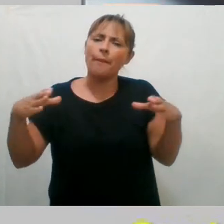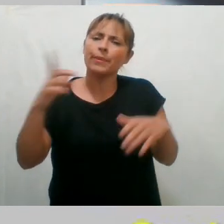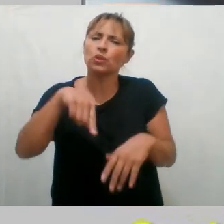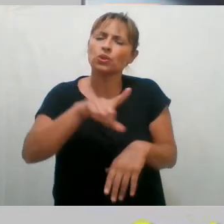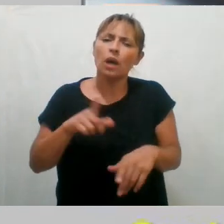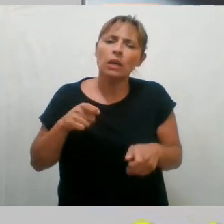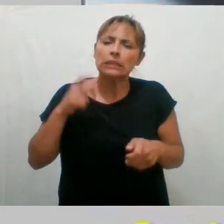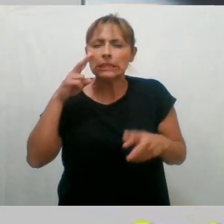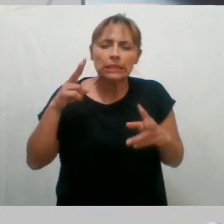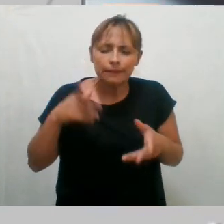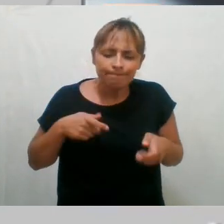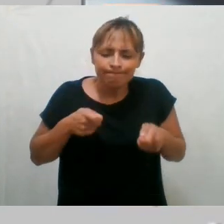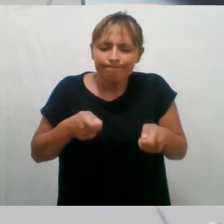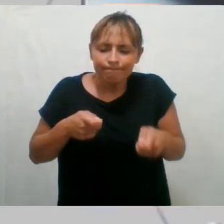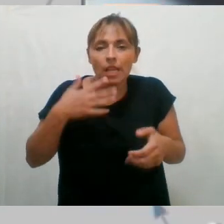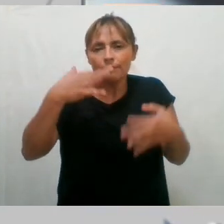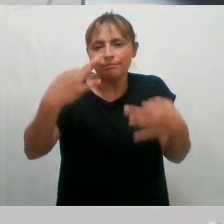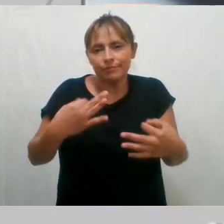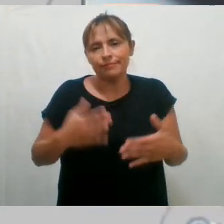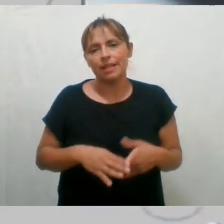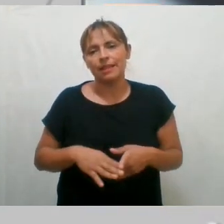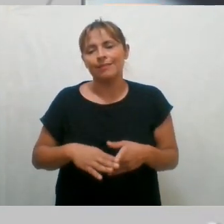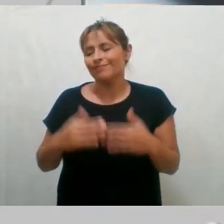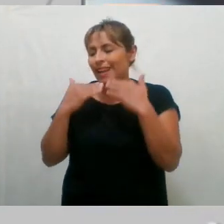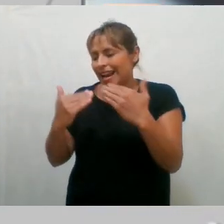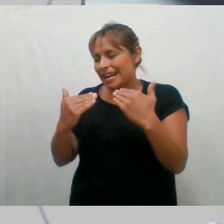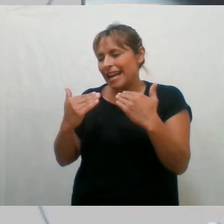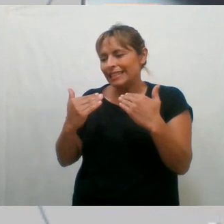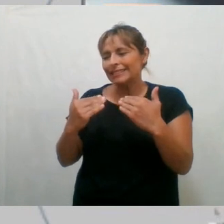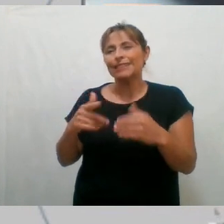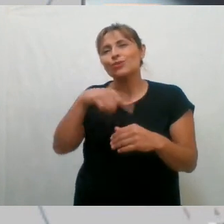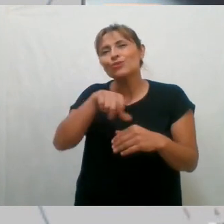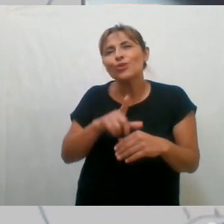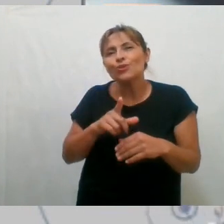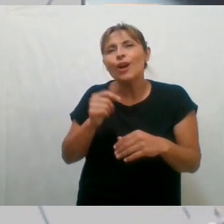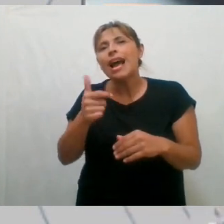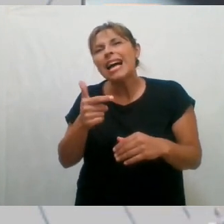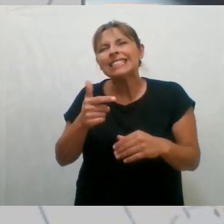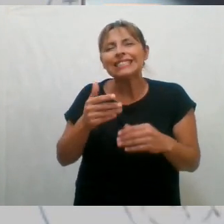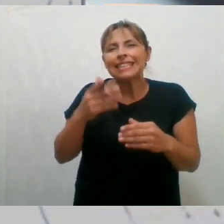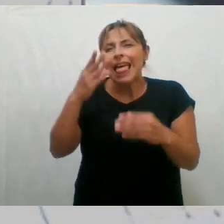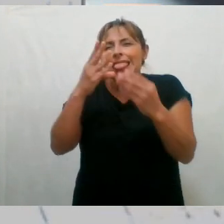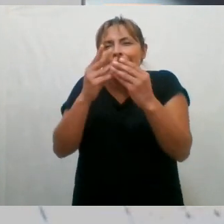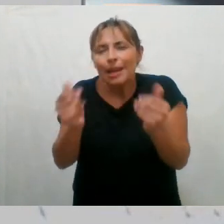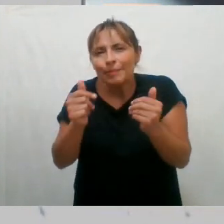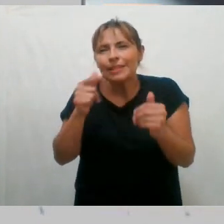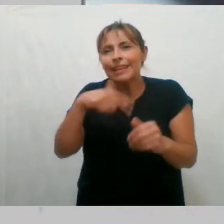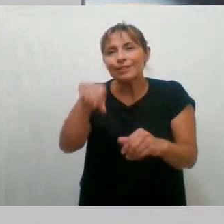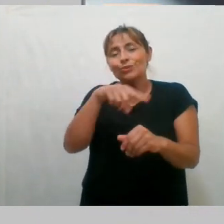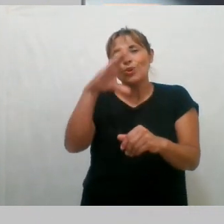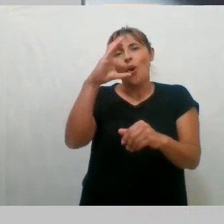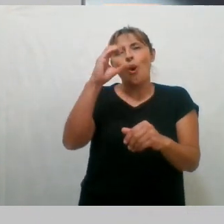iteratorializarlos. Muchas gracias, Dani. Para cerrar, como siempre nos gusta decir en Copade, somos Copade